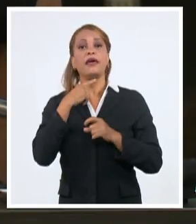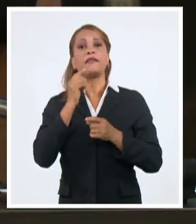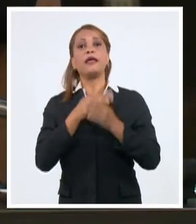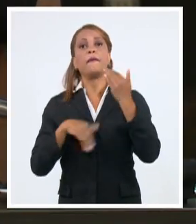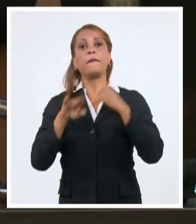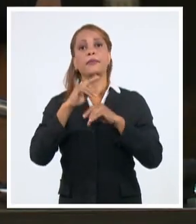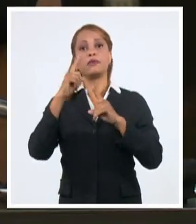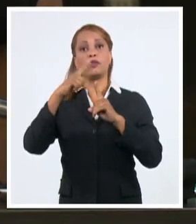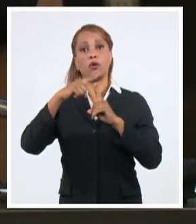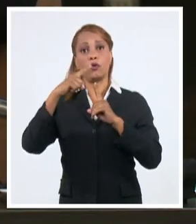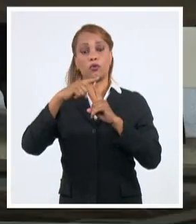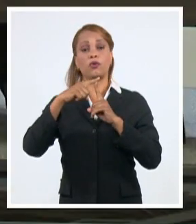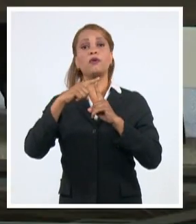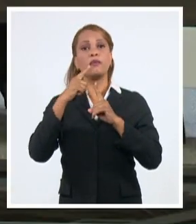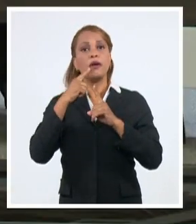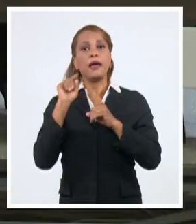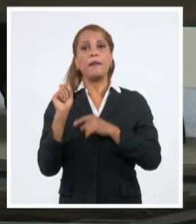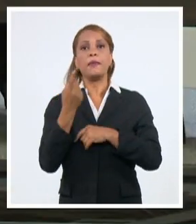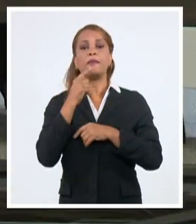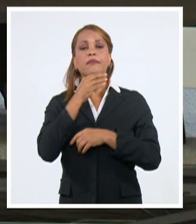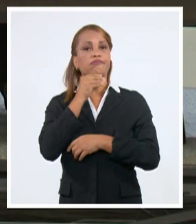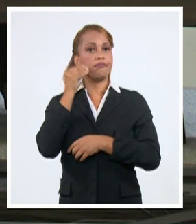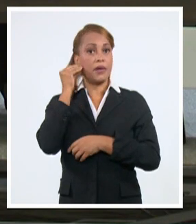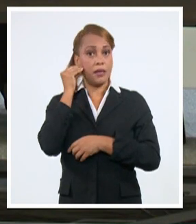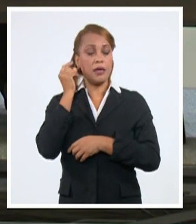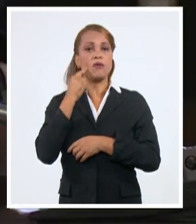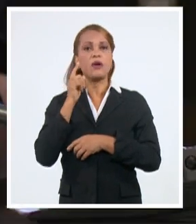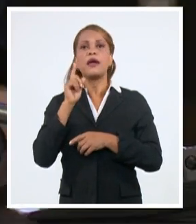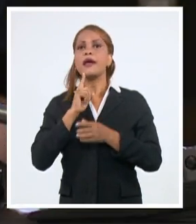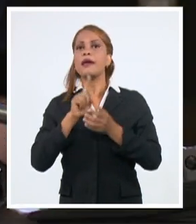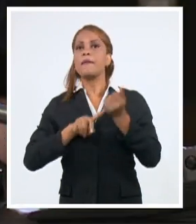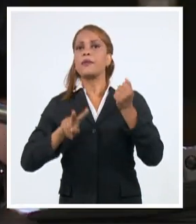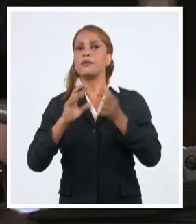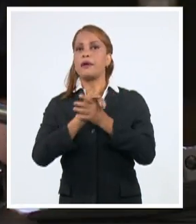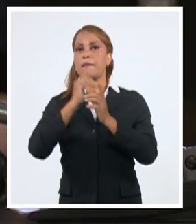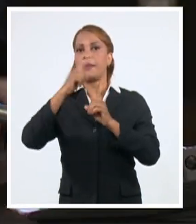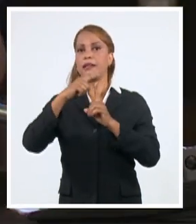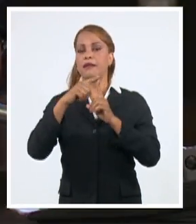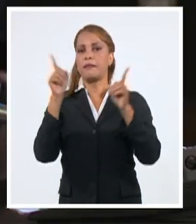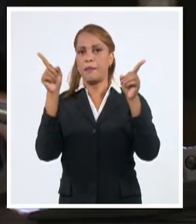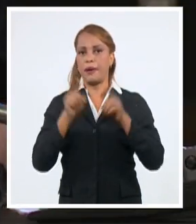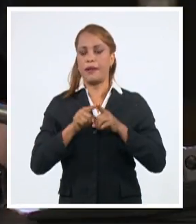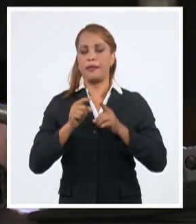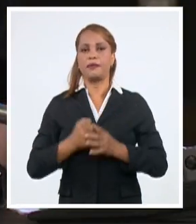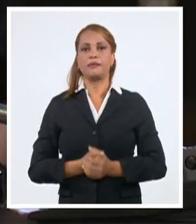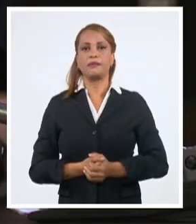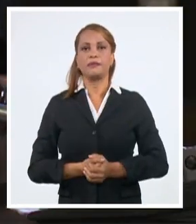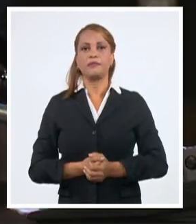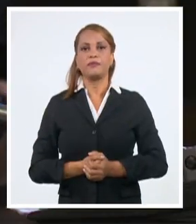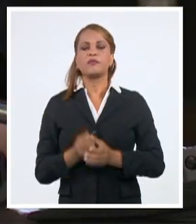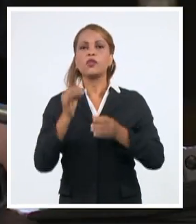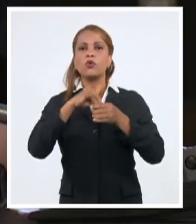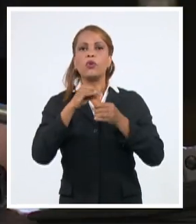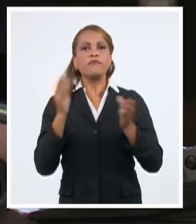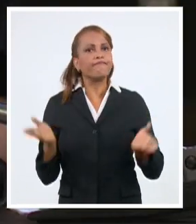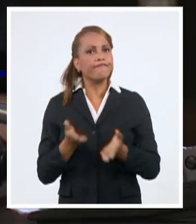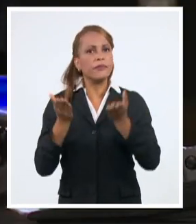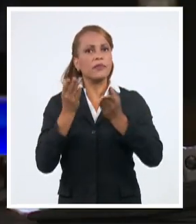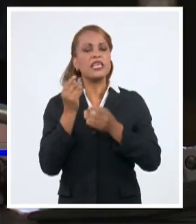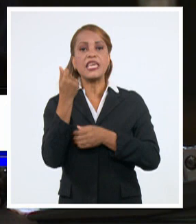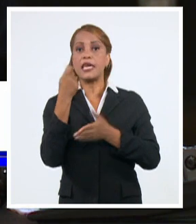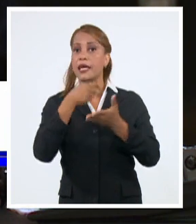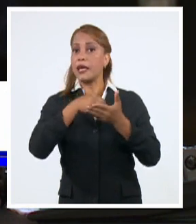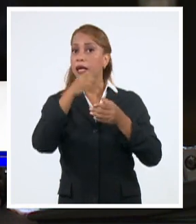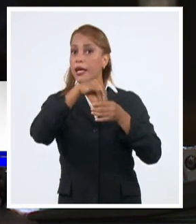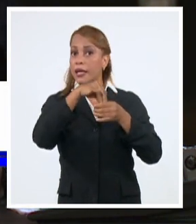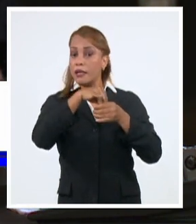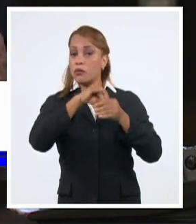ministro de la República de Cuba, Manuel Marrero Cruz, en Varadero. El turismo, su desarrollo y su ingreso van